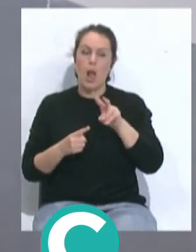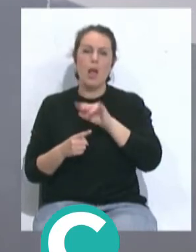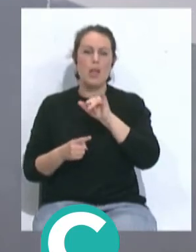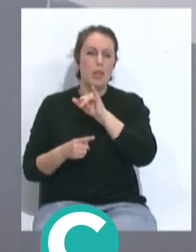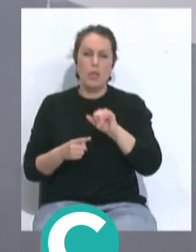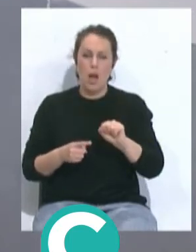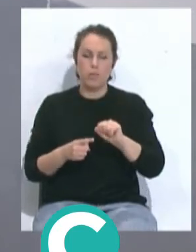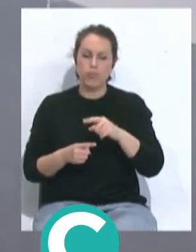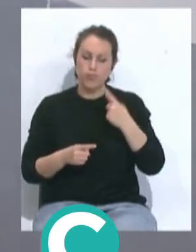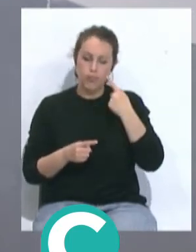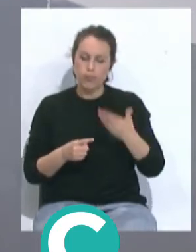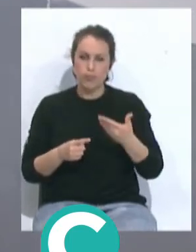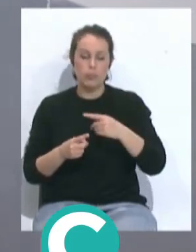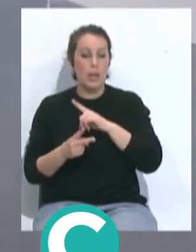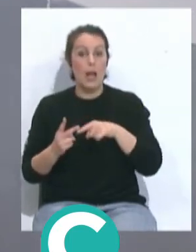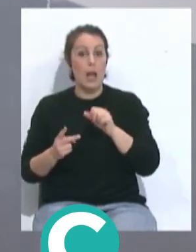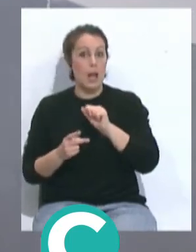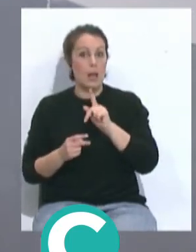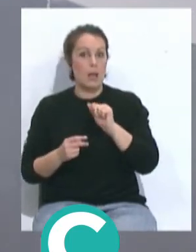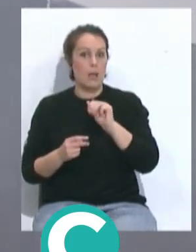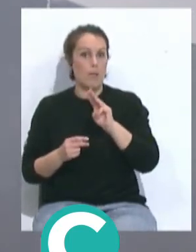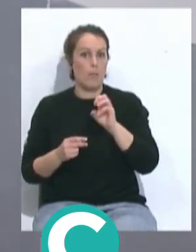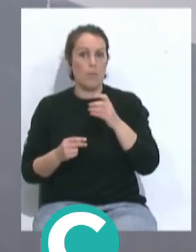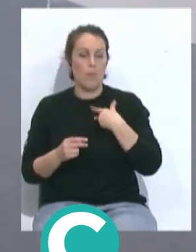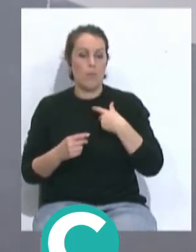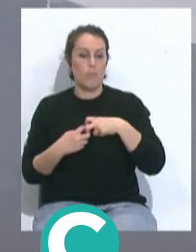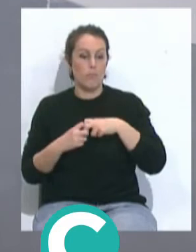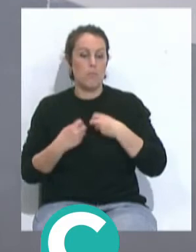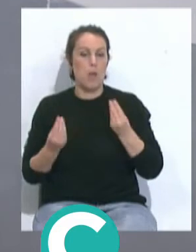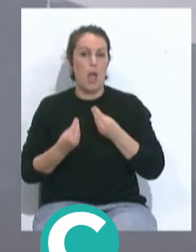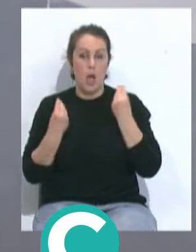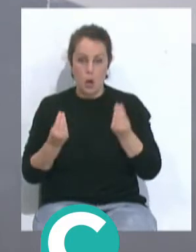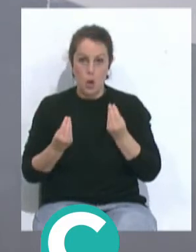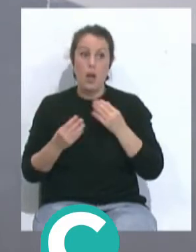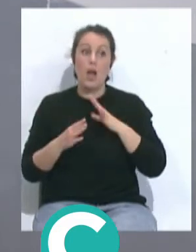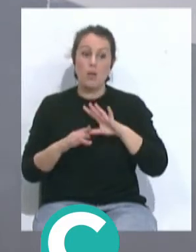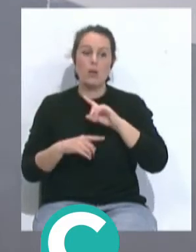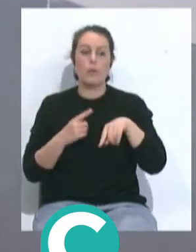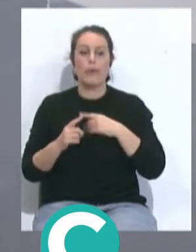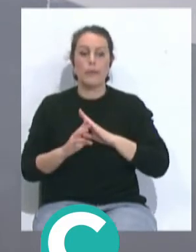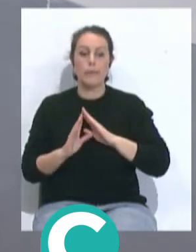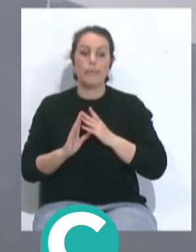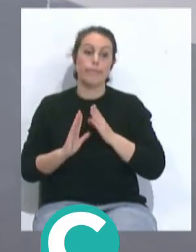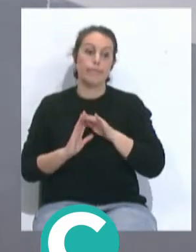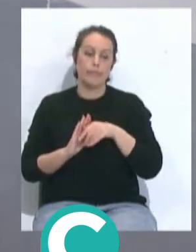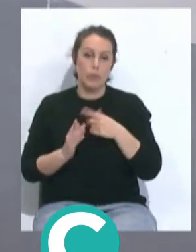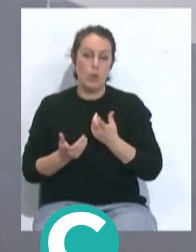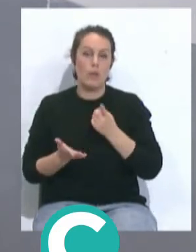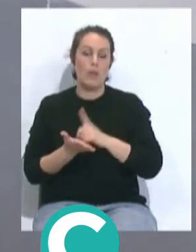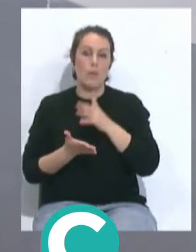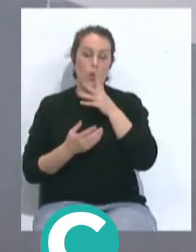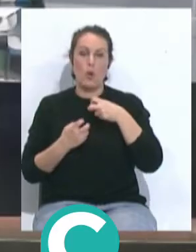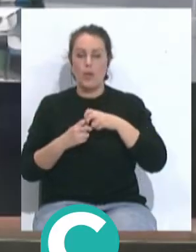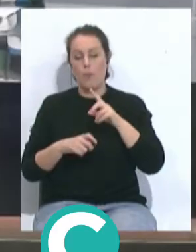Arcelén y otra que Carlos Acapó pudiera estar a disposición y al 100% aunque después hubo una recaída pero por otro problema de rodillas.